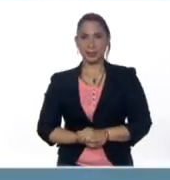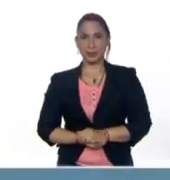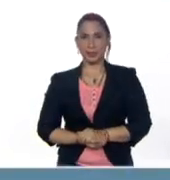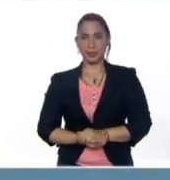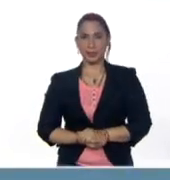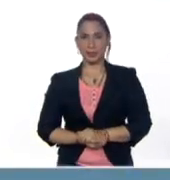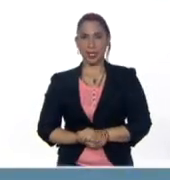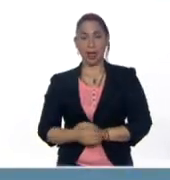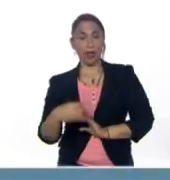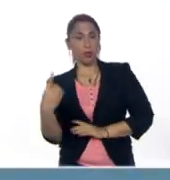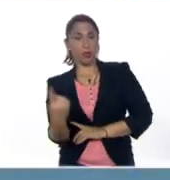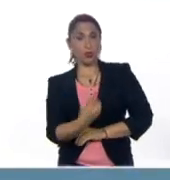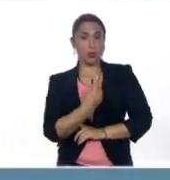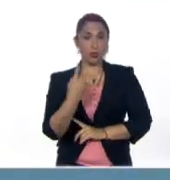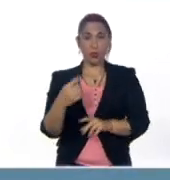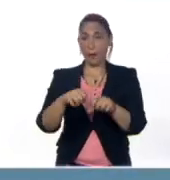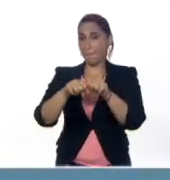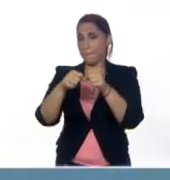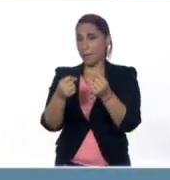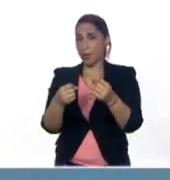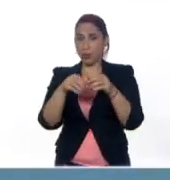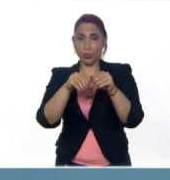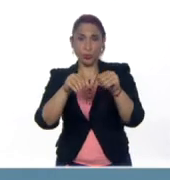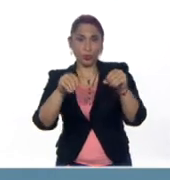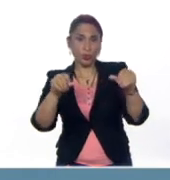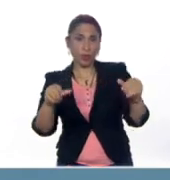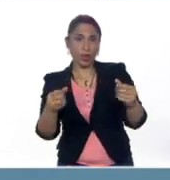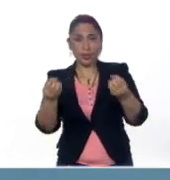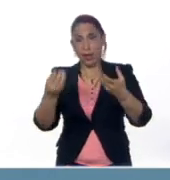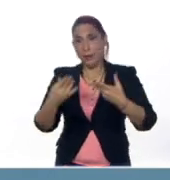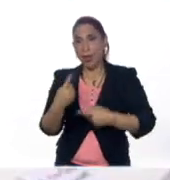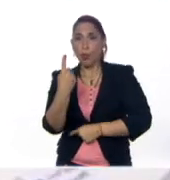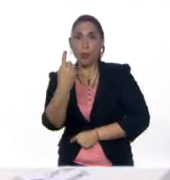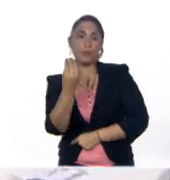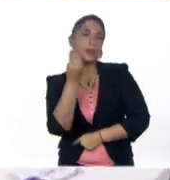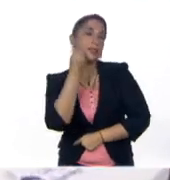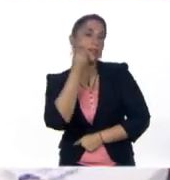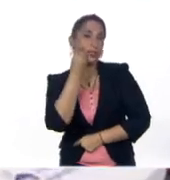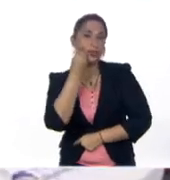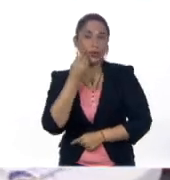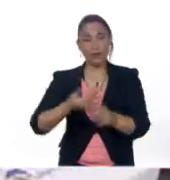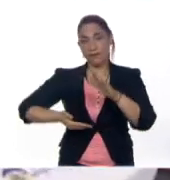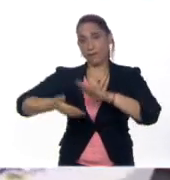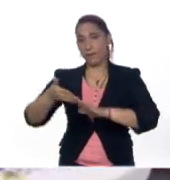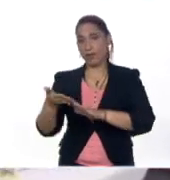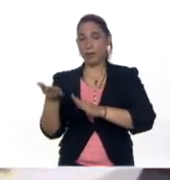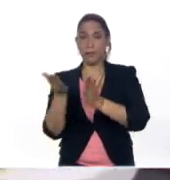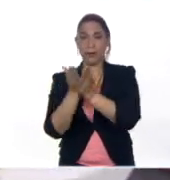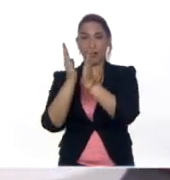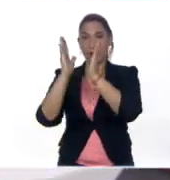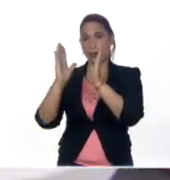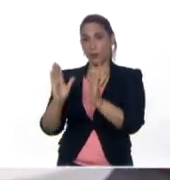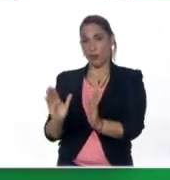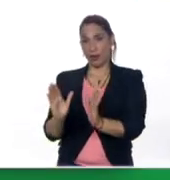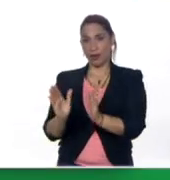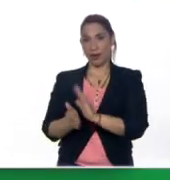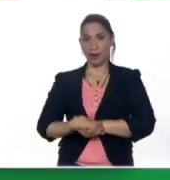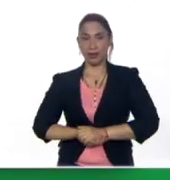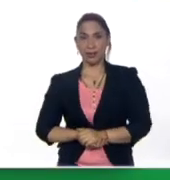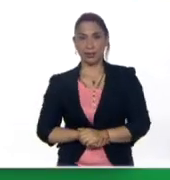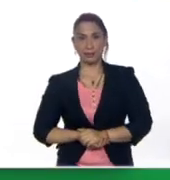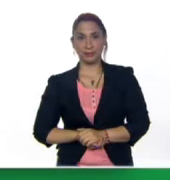rueda, rueda de pan y canela, dame un besito y vete para la